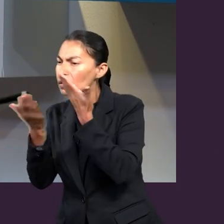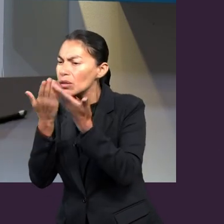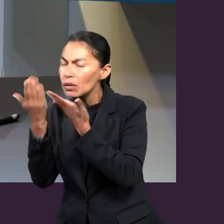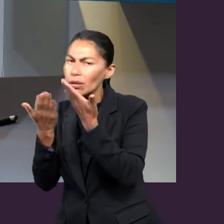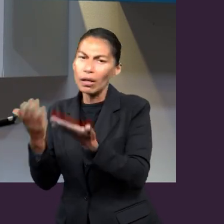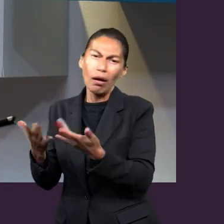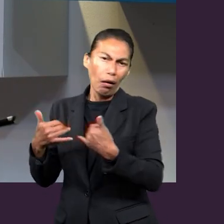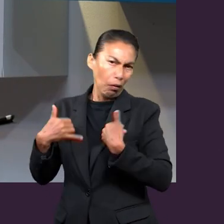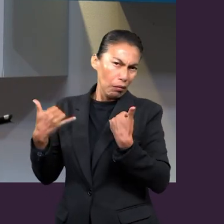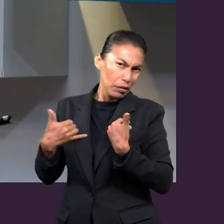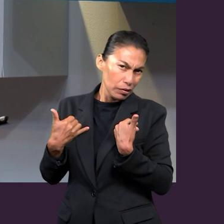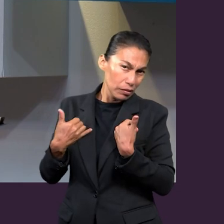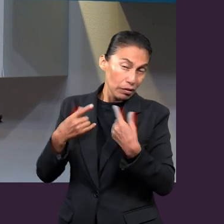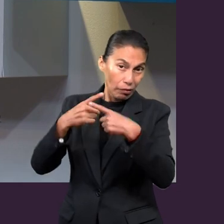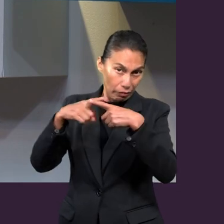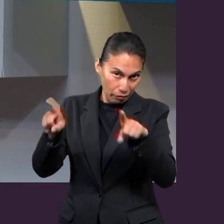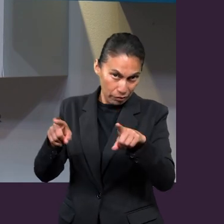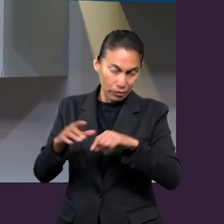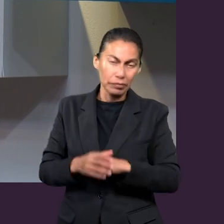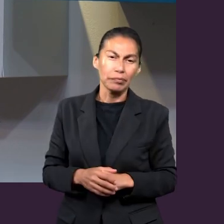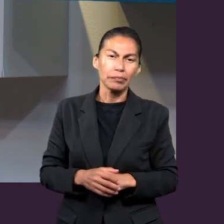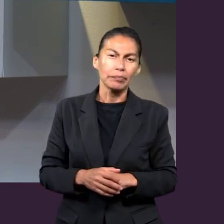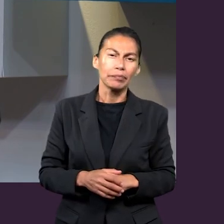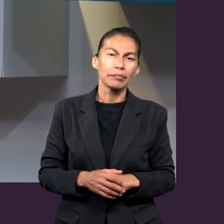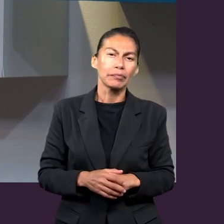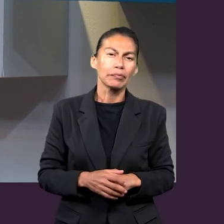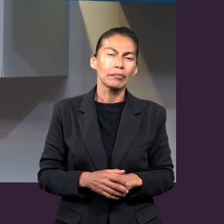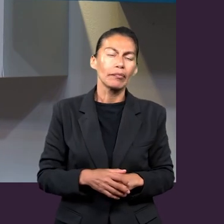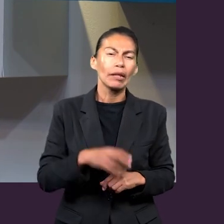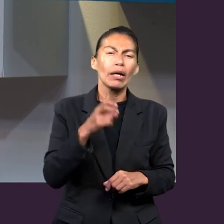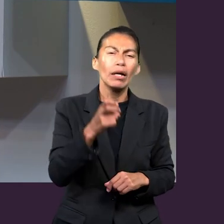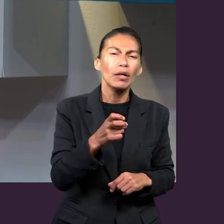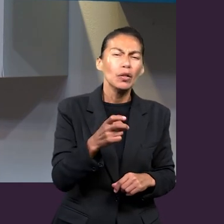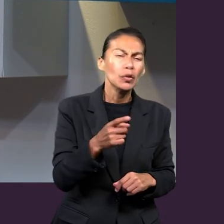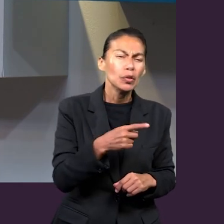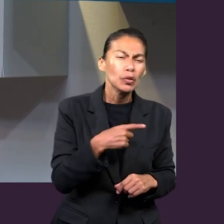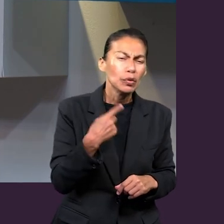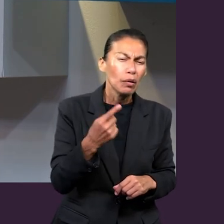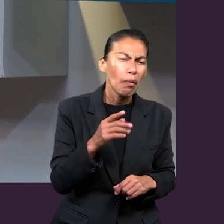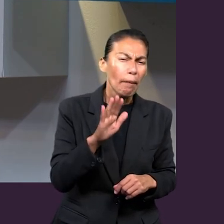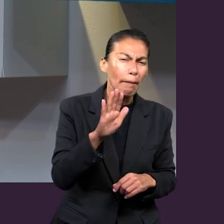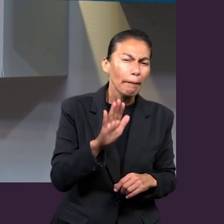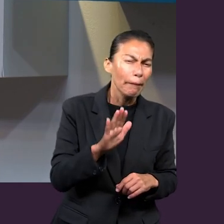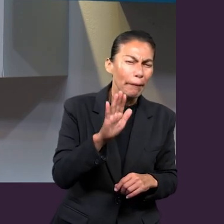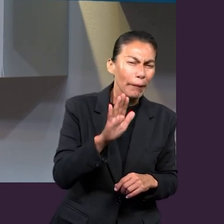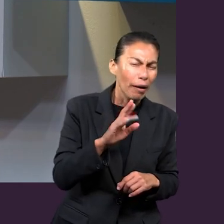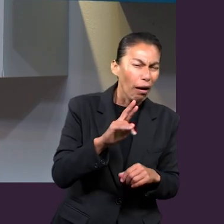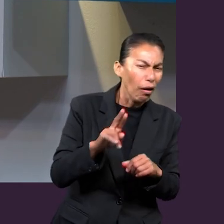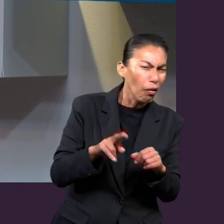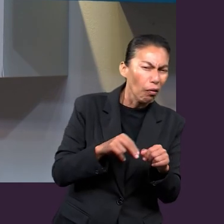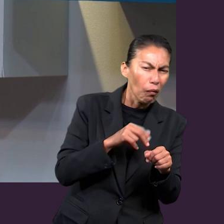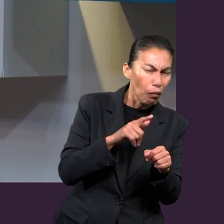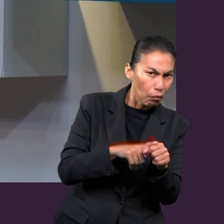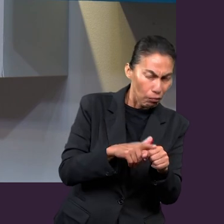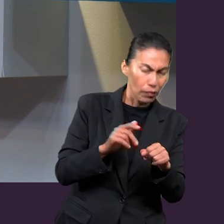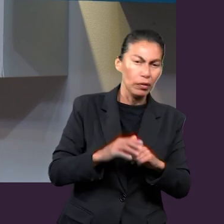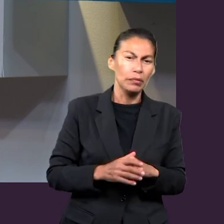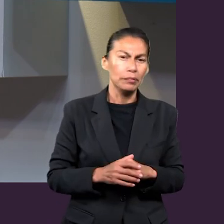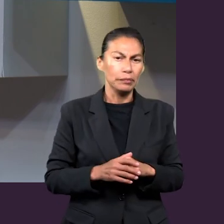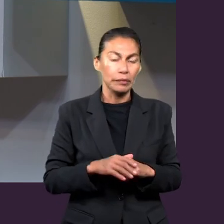donde se estudia la Biblia por parte de jóvenes. ¿No os llama que eso de alguna manera se está normalizando